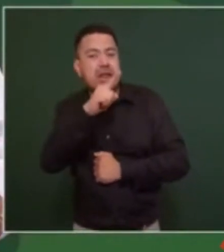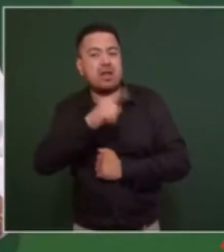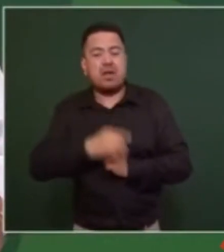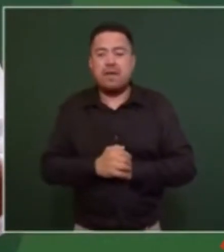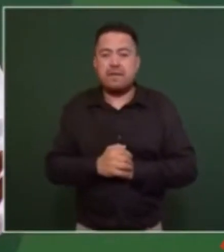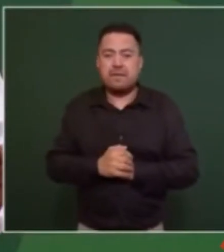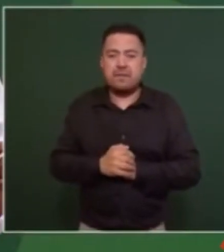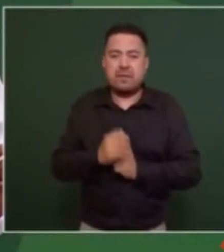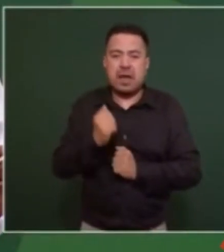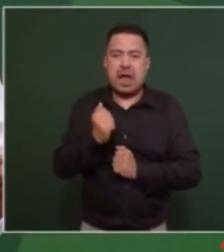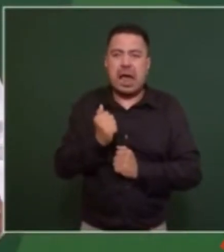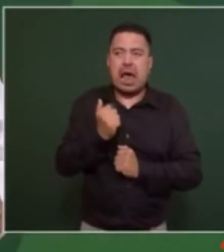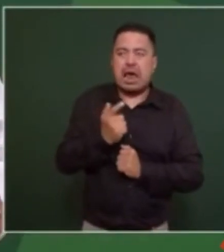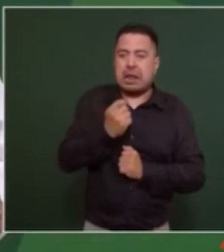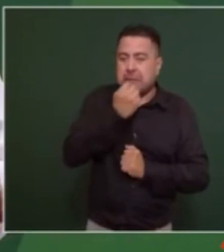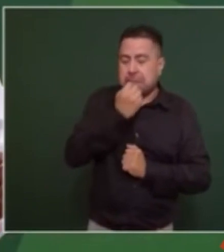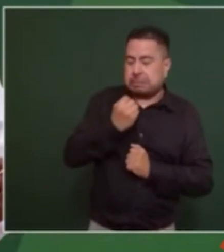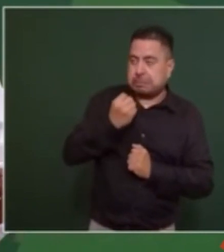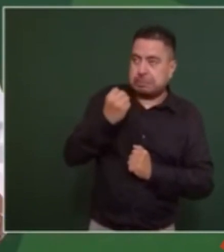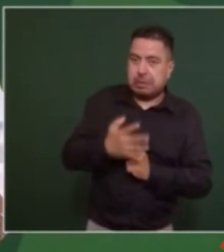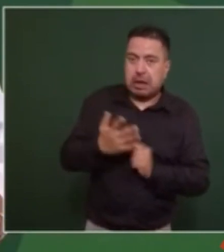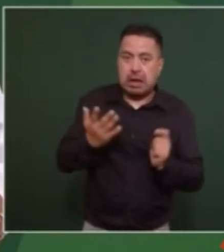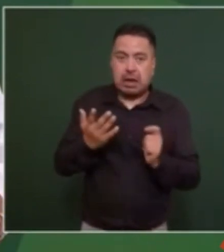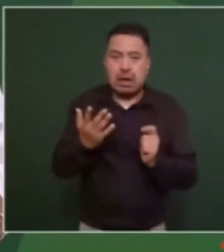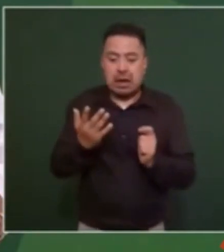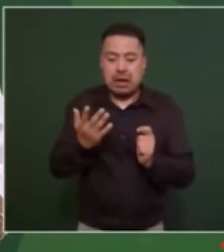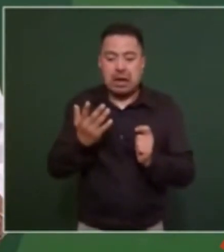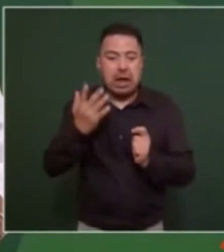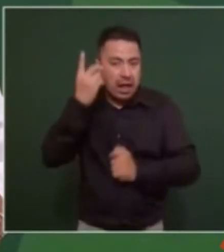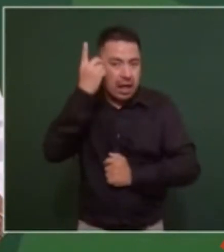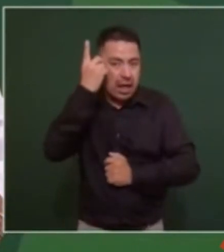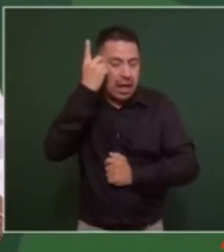algo extraordinario, un autódromo,